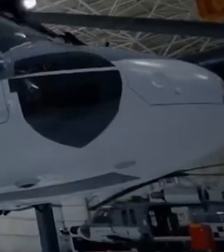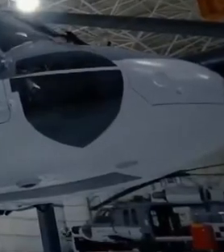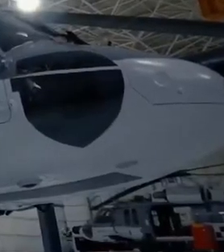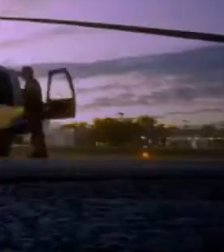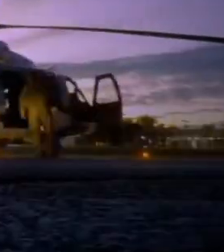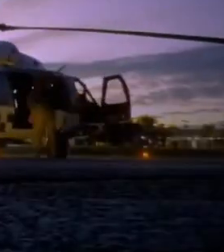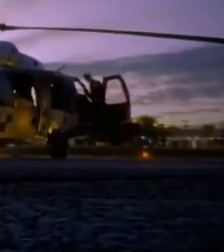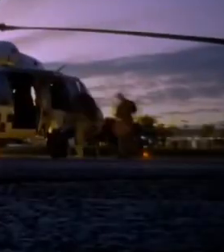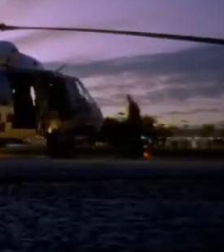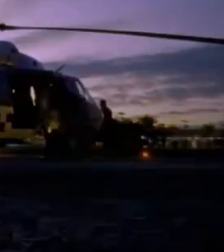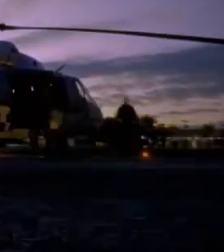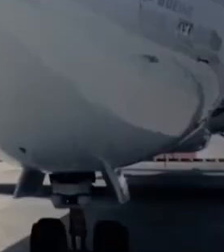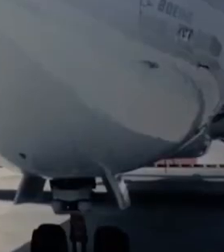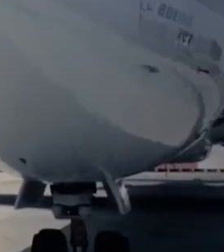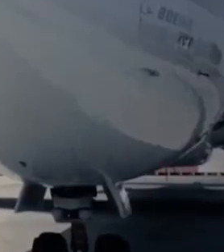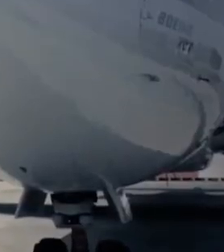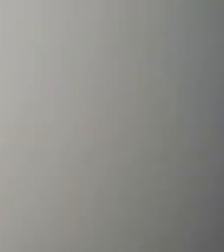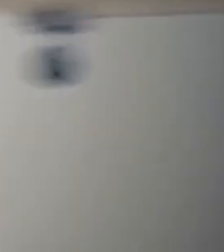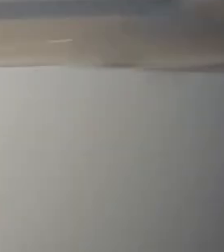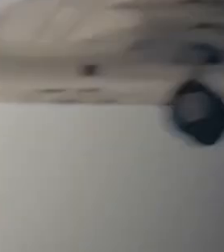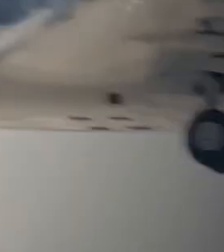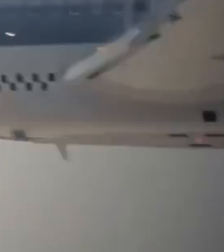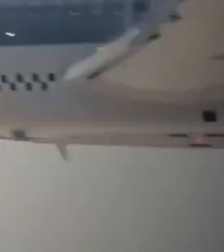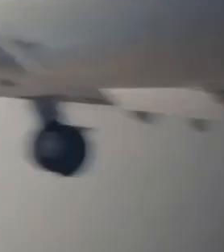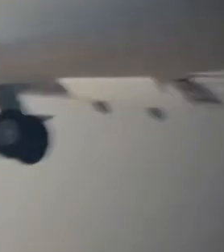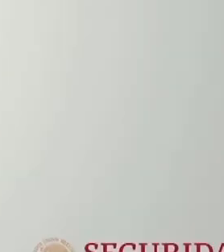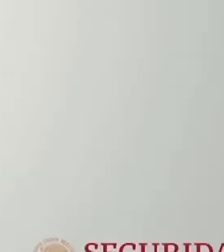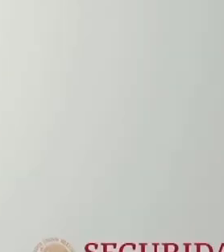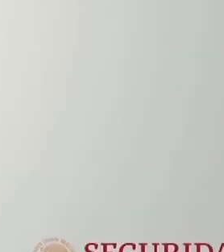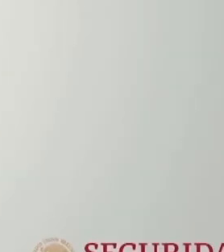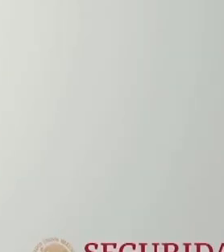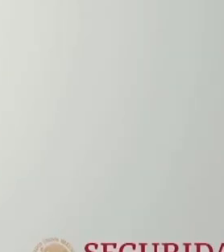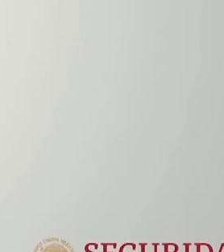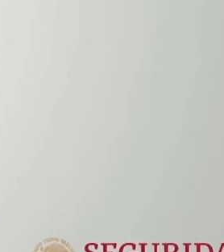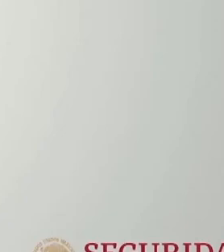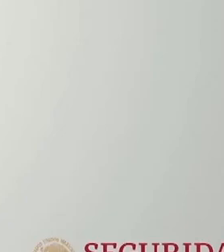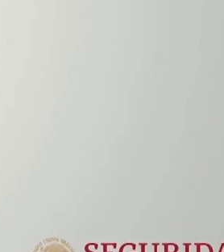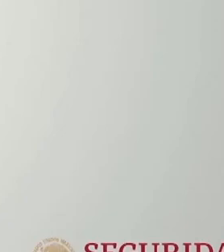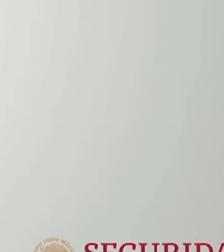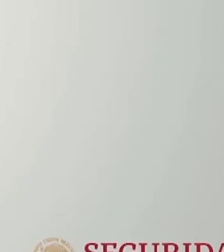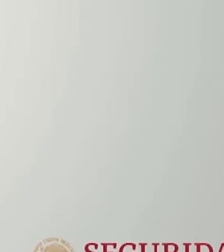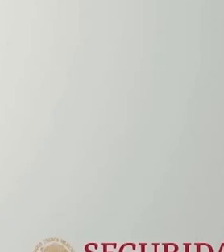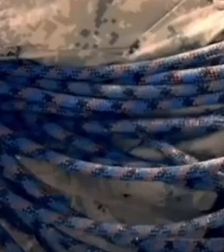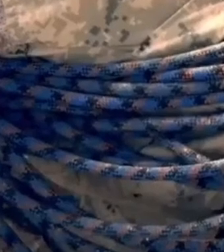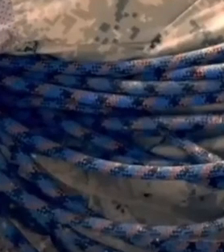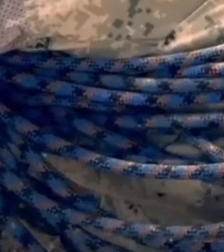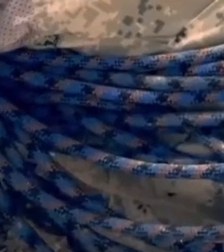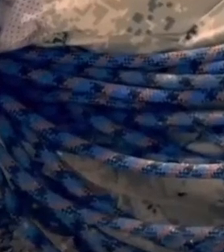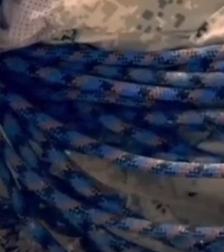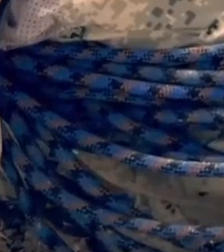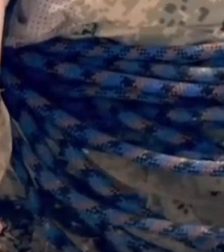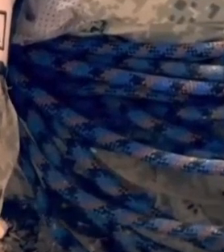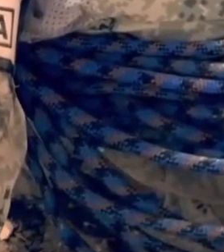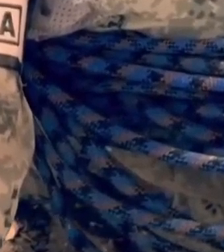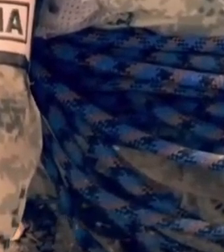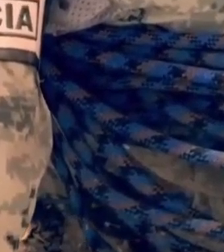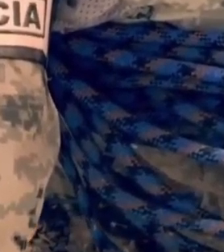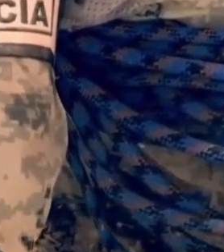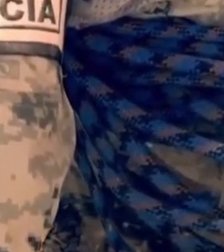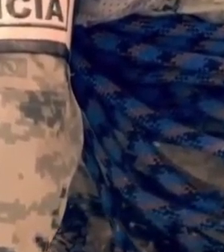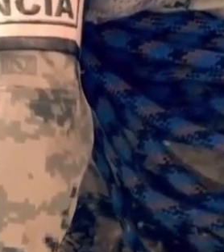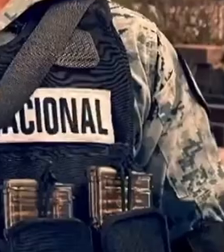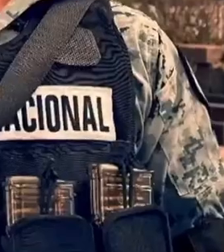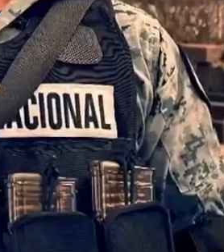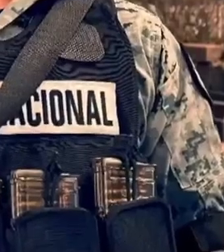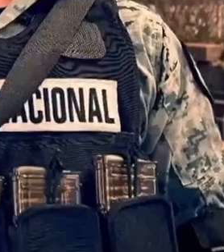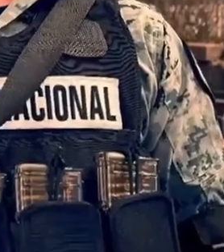distinta a la guerra contra el narcotráfico con base en la profesionalización de la Guardia Nacional, el respeto a los derechos humanos y que